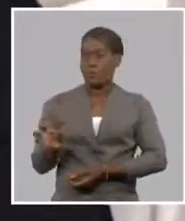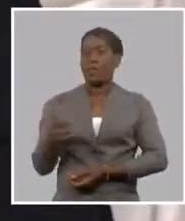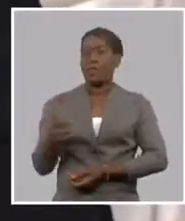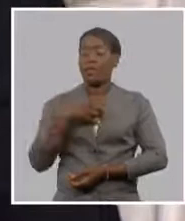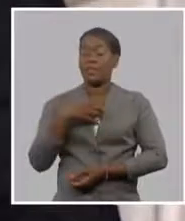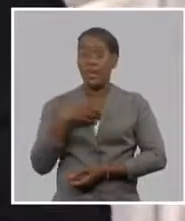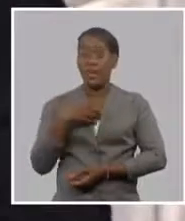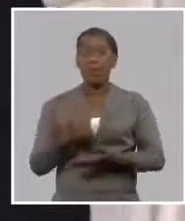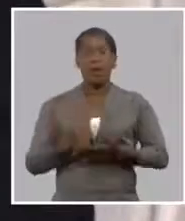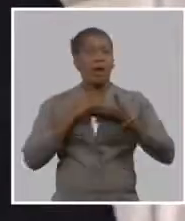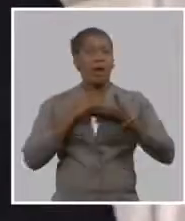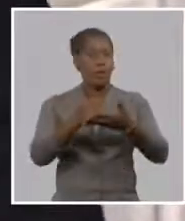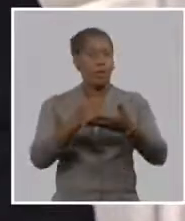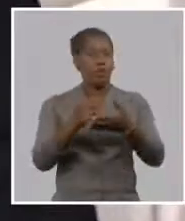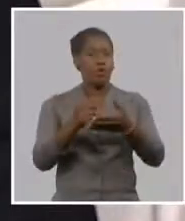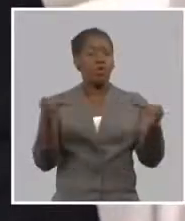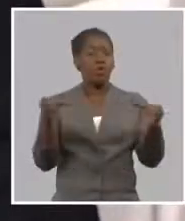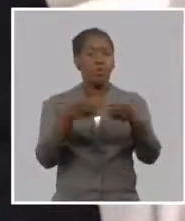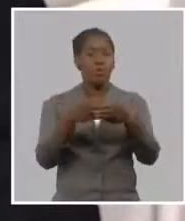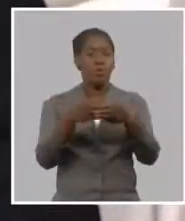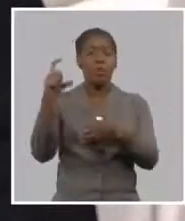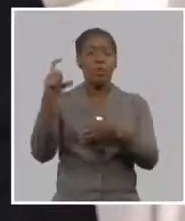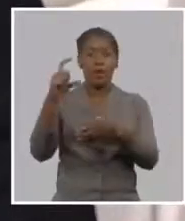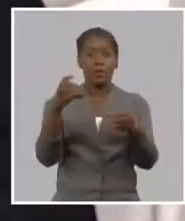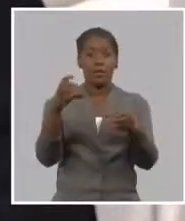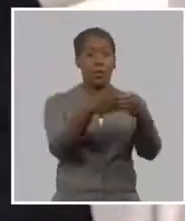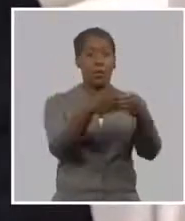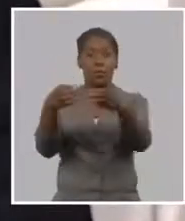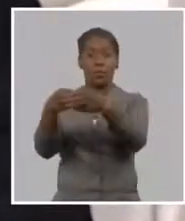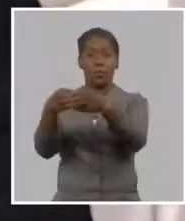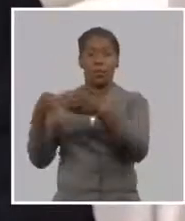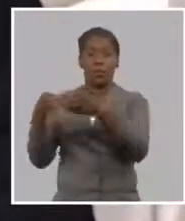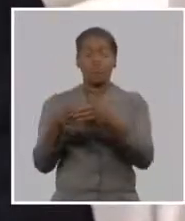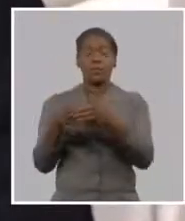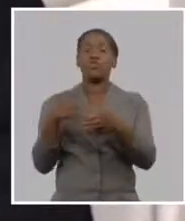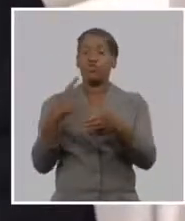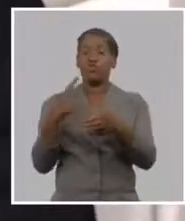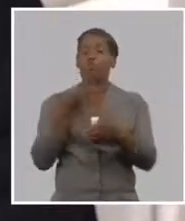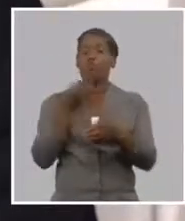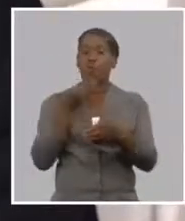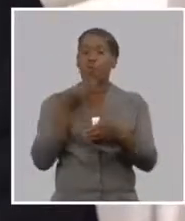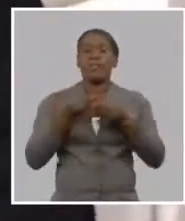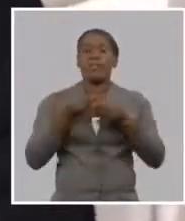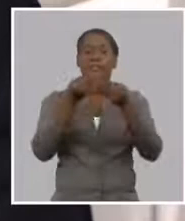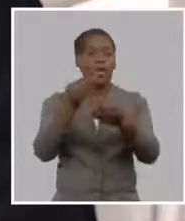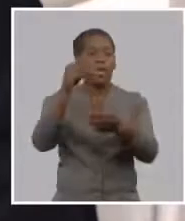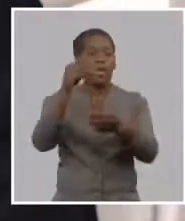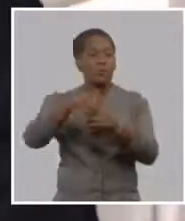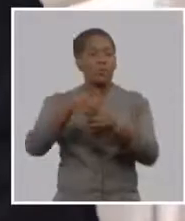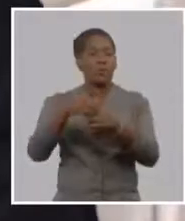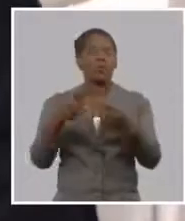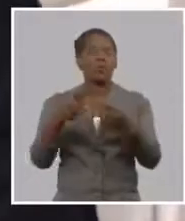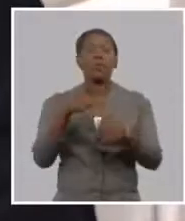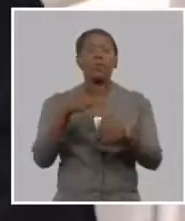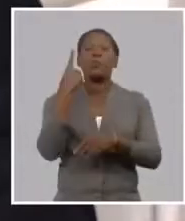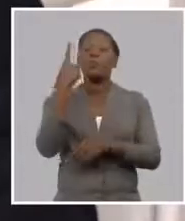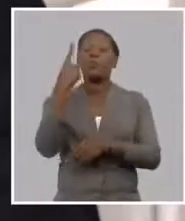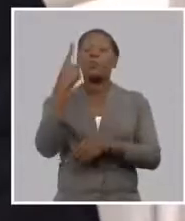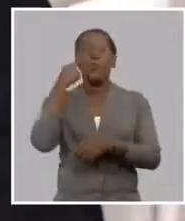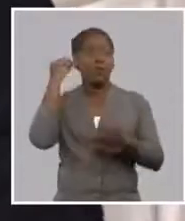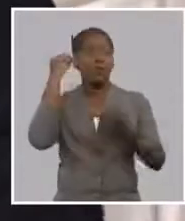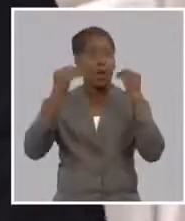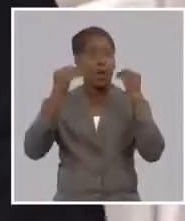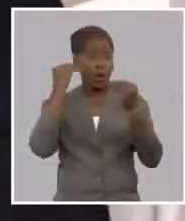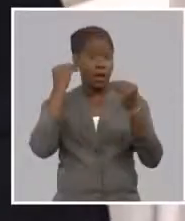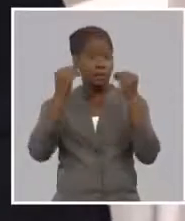campaña y estas campañas a veces realmente exceden de la posibilidad rápida de analizar pero nosotros tenemos